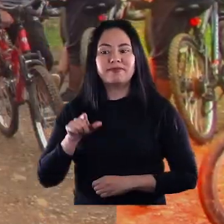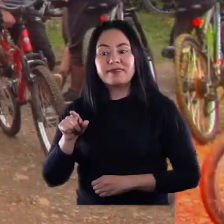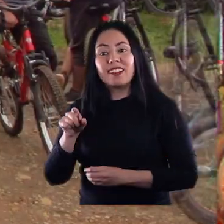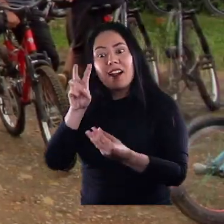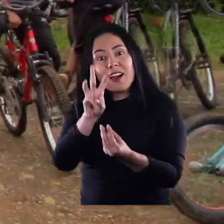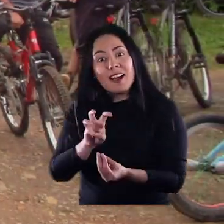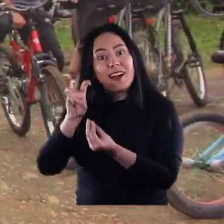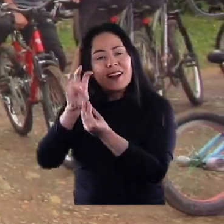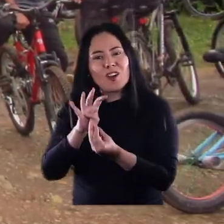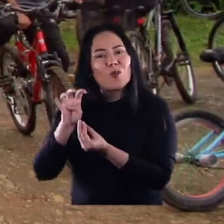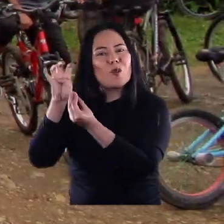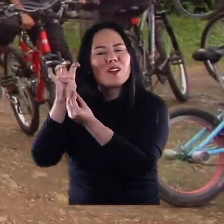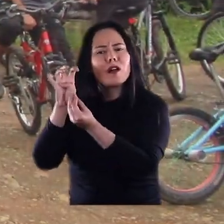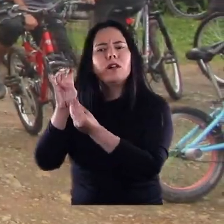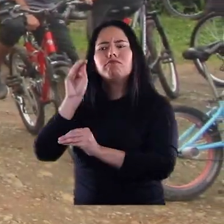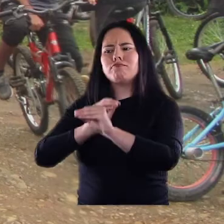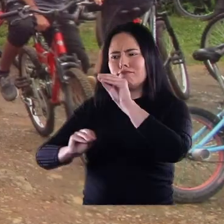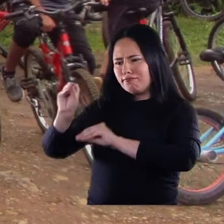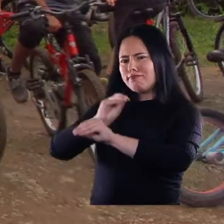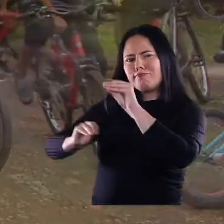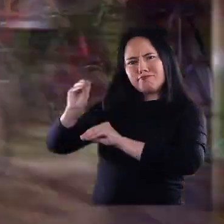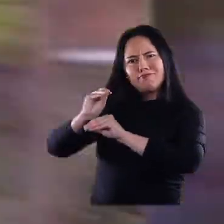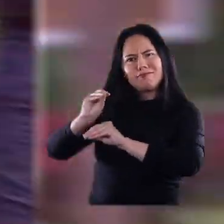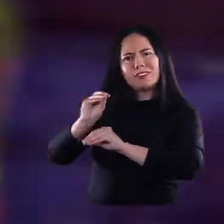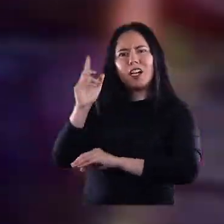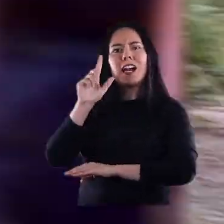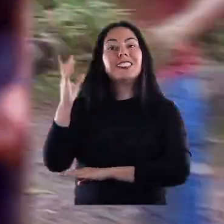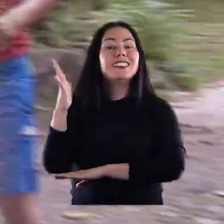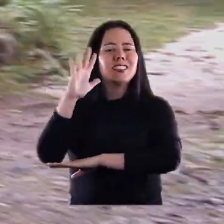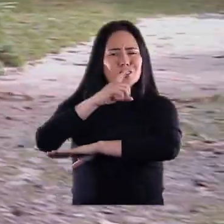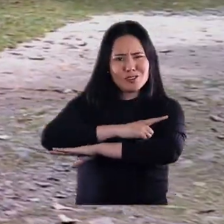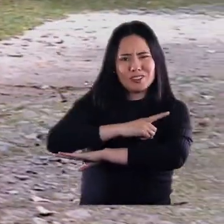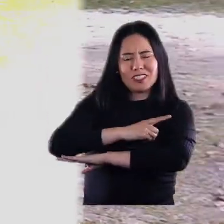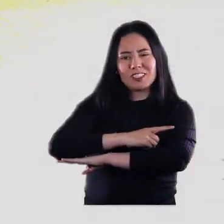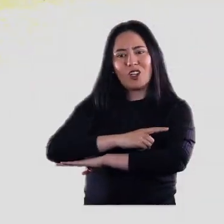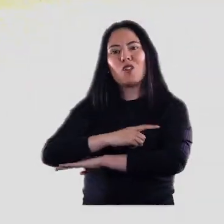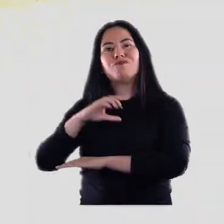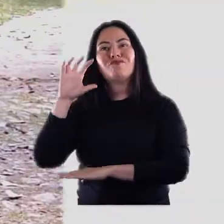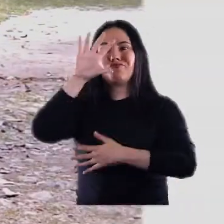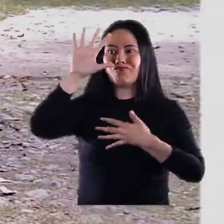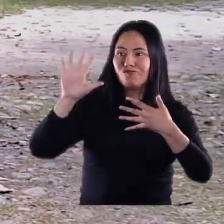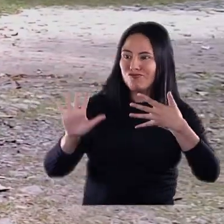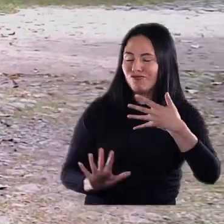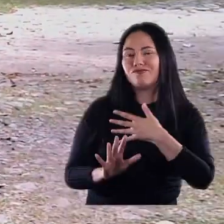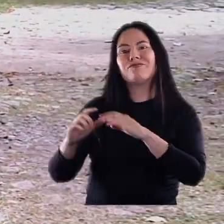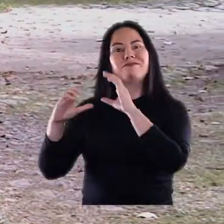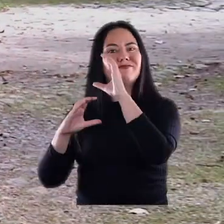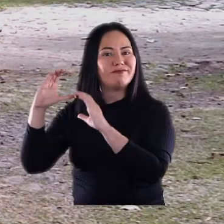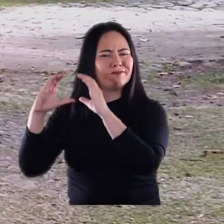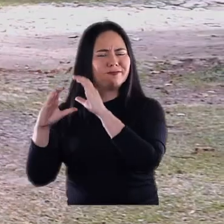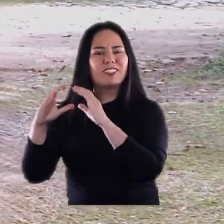En los grados novenos hacemos giras técnicas de cinco días por el departamento del Valle del Cauca, haciendo